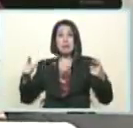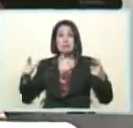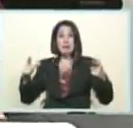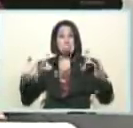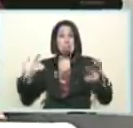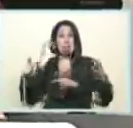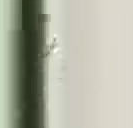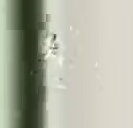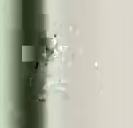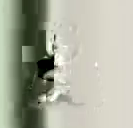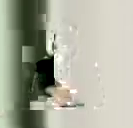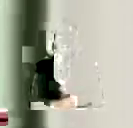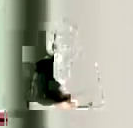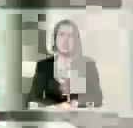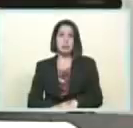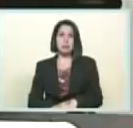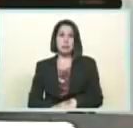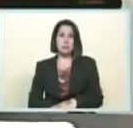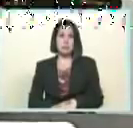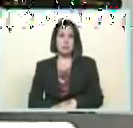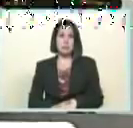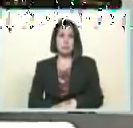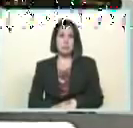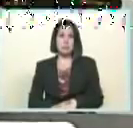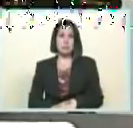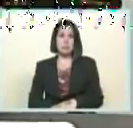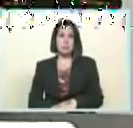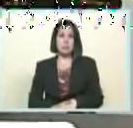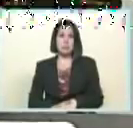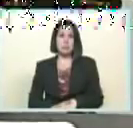camarada yo sé que hemos avanzado pero avancemos